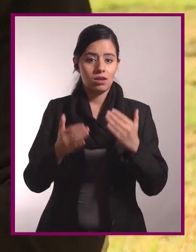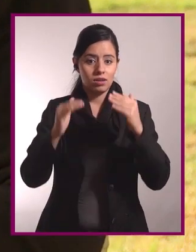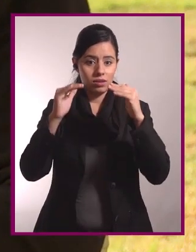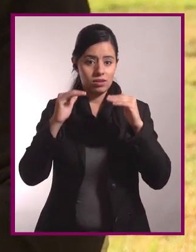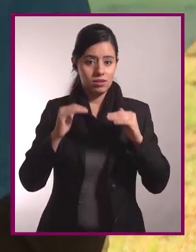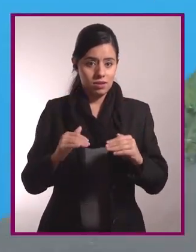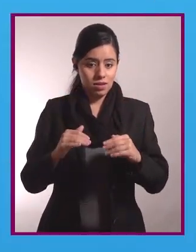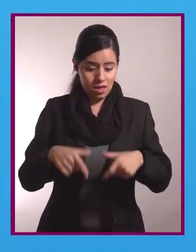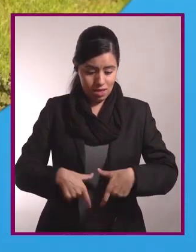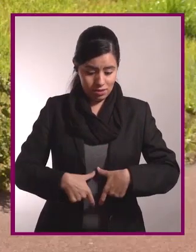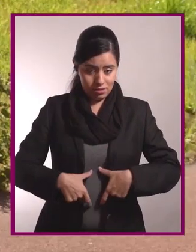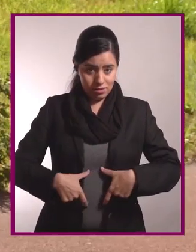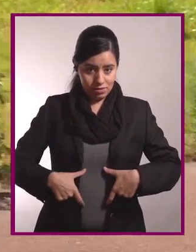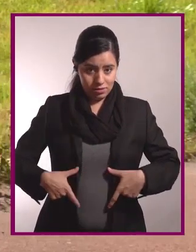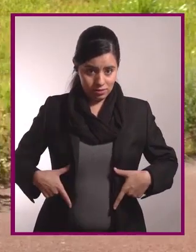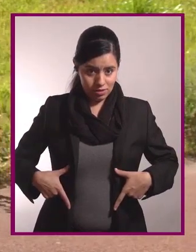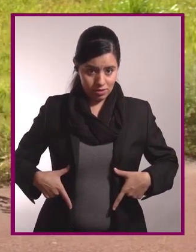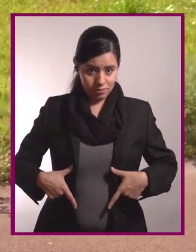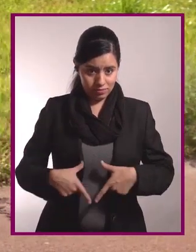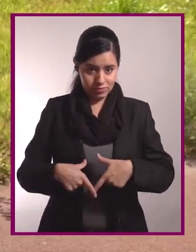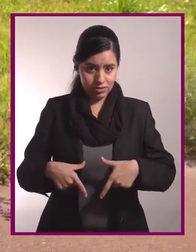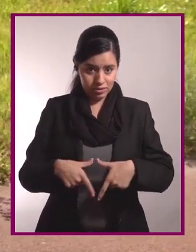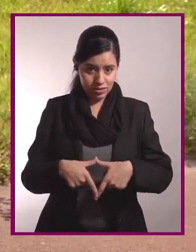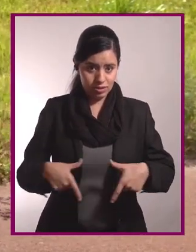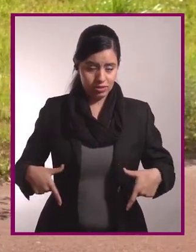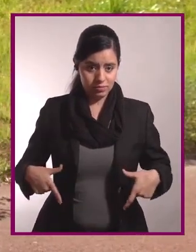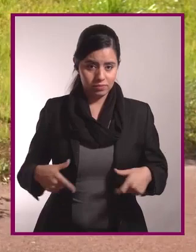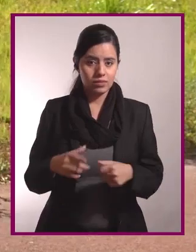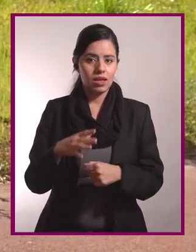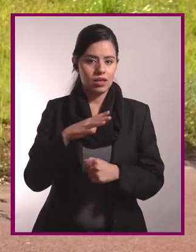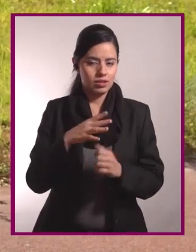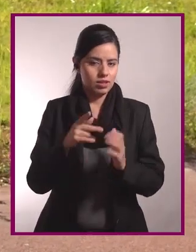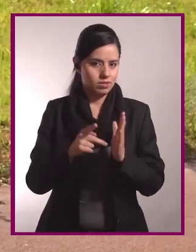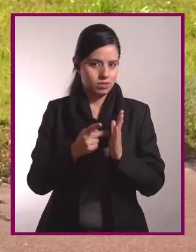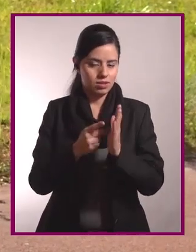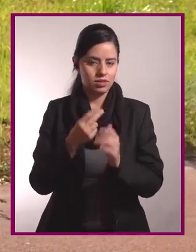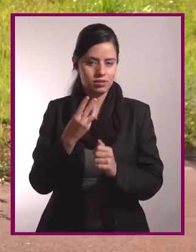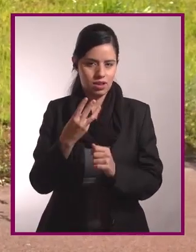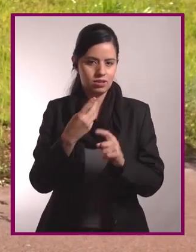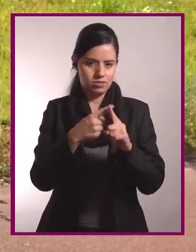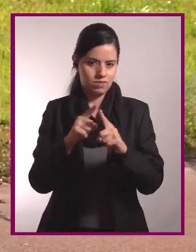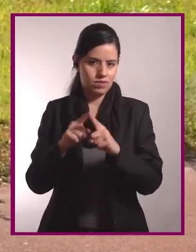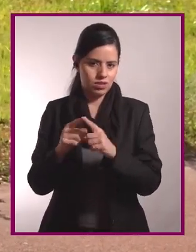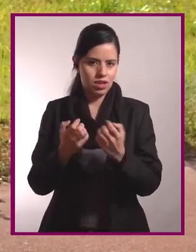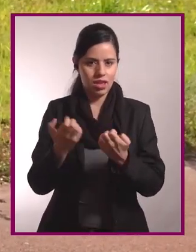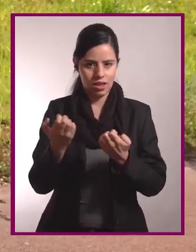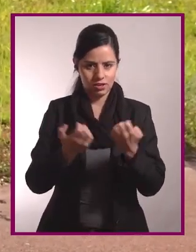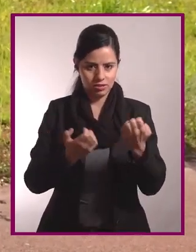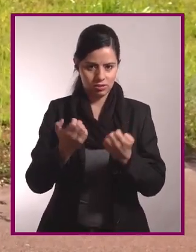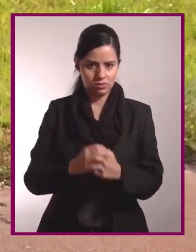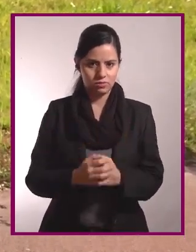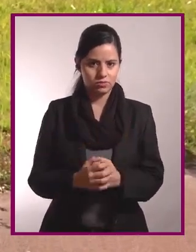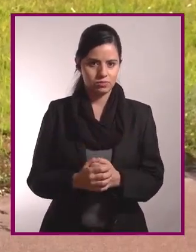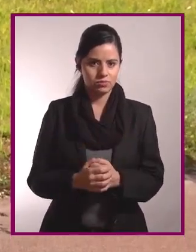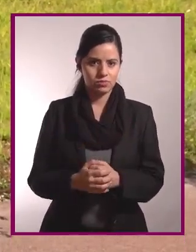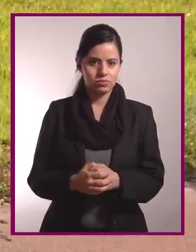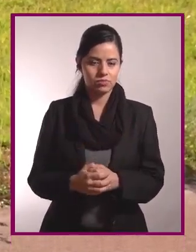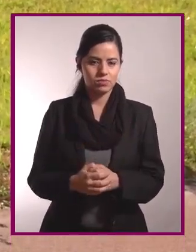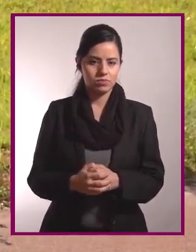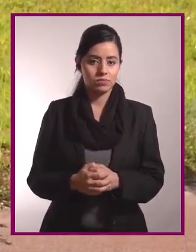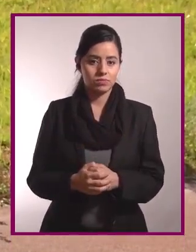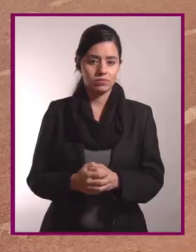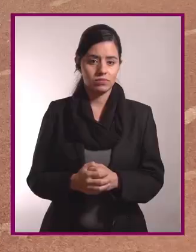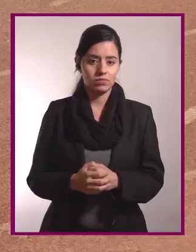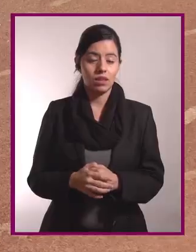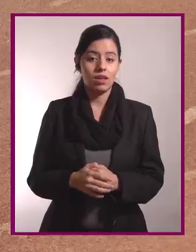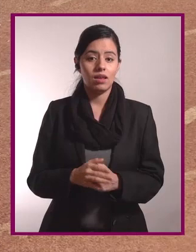ejercicio de fuerza. Seguimos con la rutina. Ahora trabajaremos la parte media, la parte de abdomen. Haremos tres ejercicios de